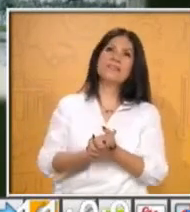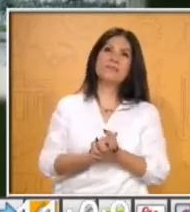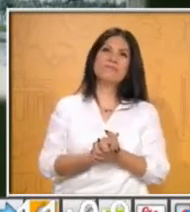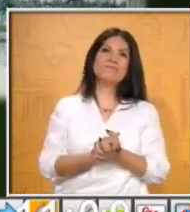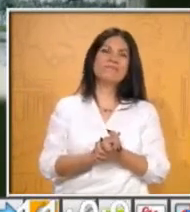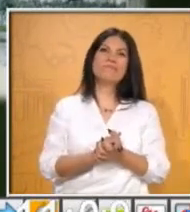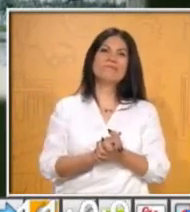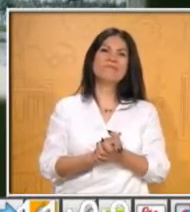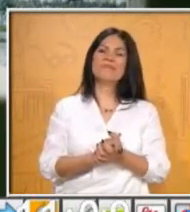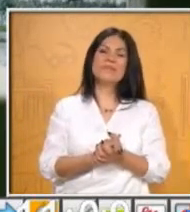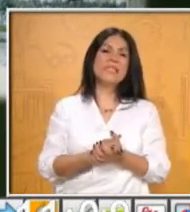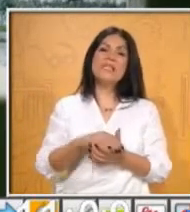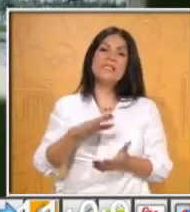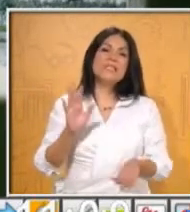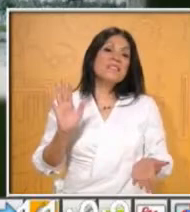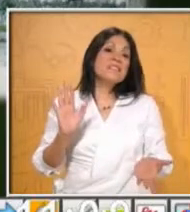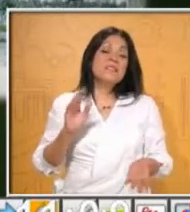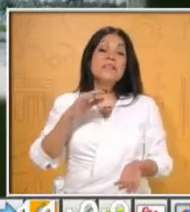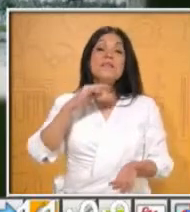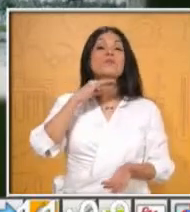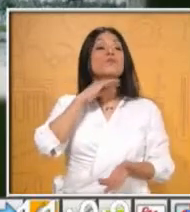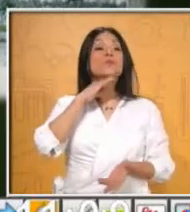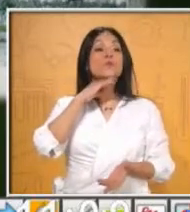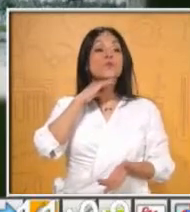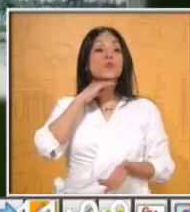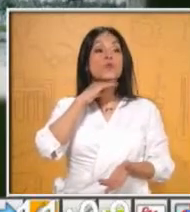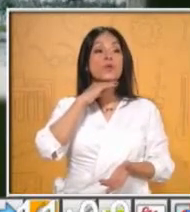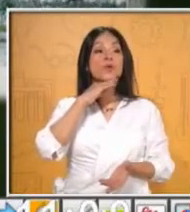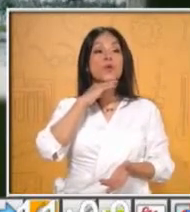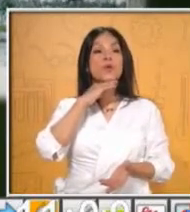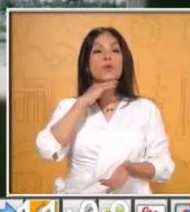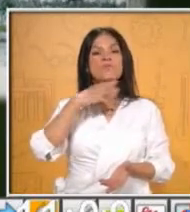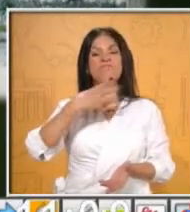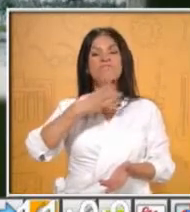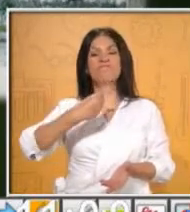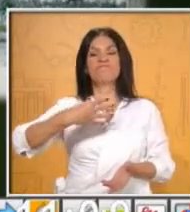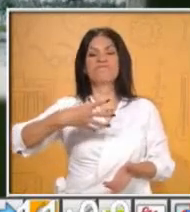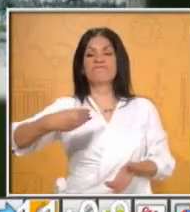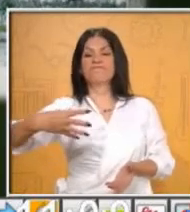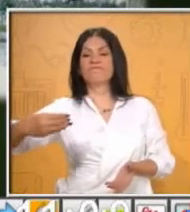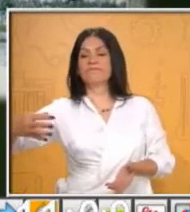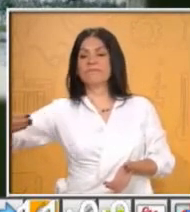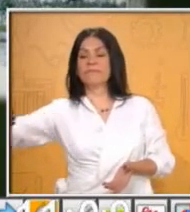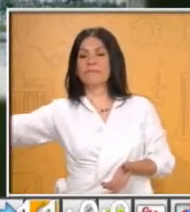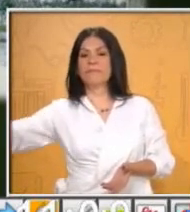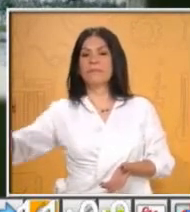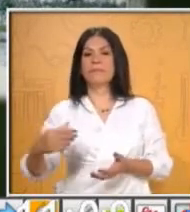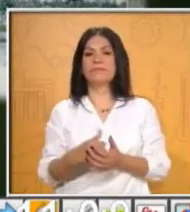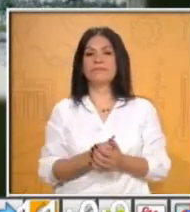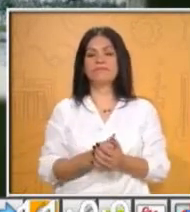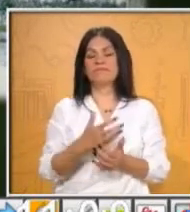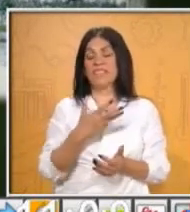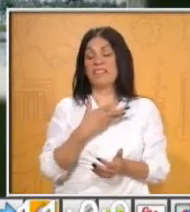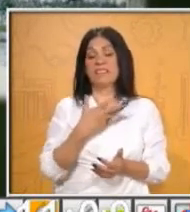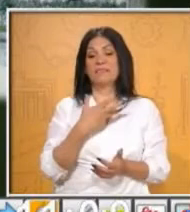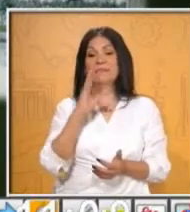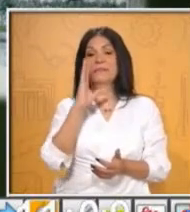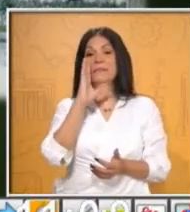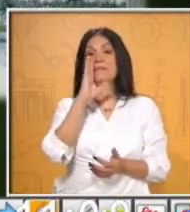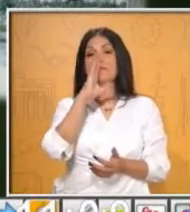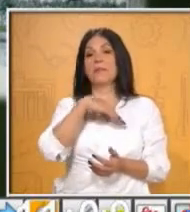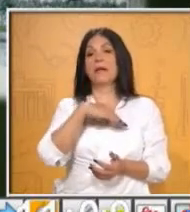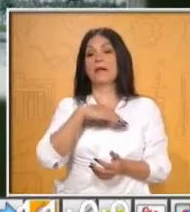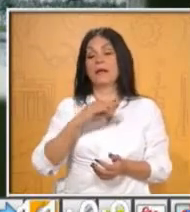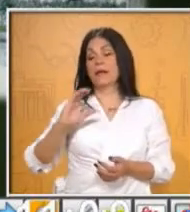se ve limpio, que se ve sucio? ¿Cómo considera que se ve? Contaminado. Así es, está contaminado.